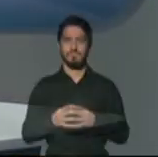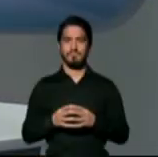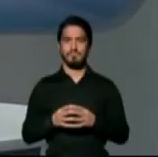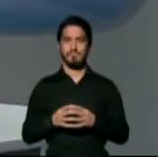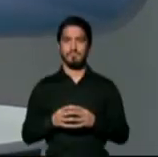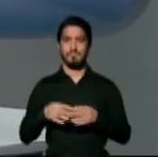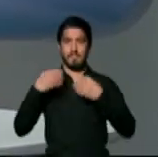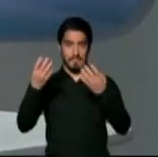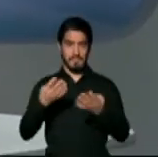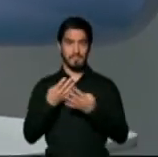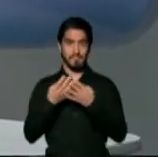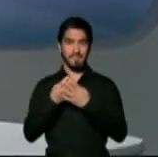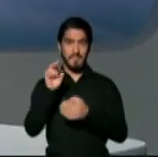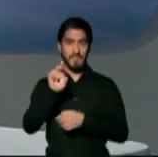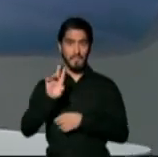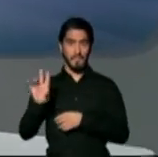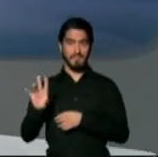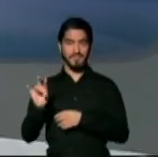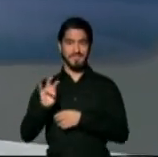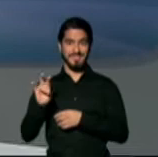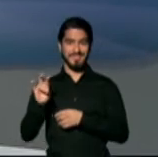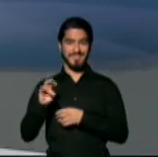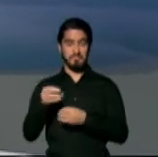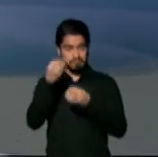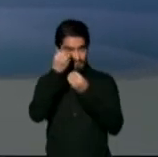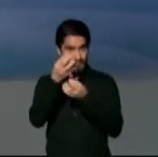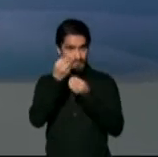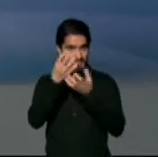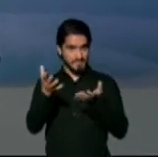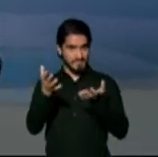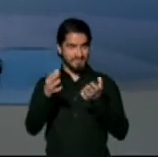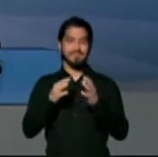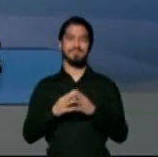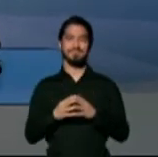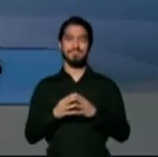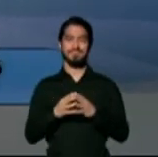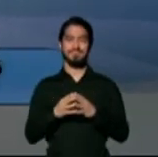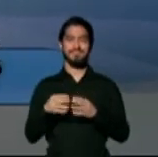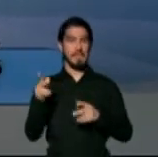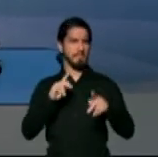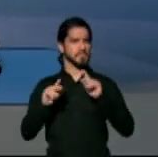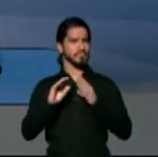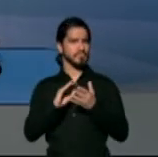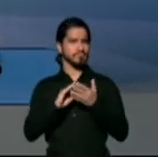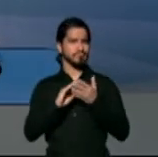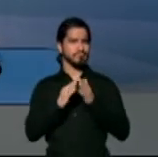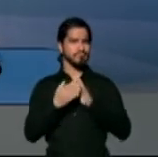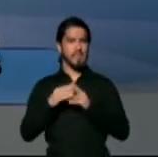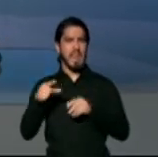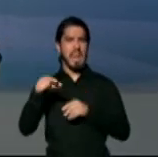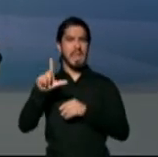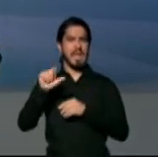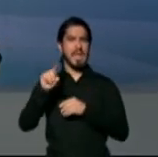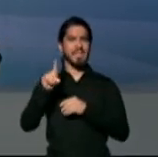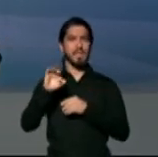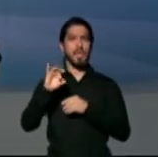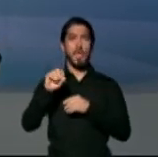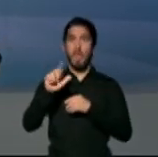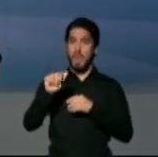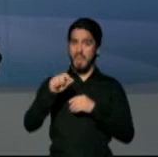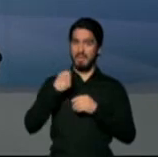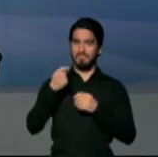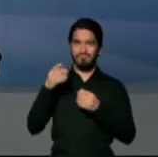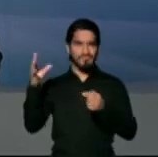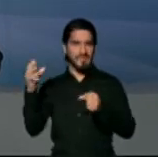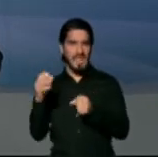Bienvenidos a noticias 24 7 de inmediato pasamos a las informaciones los residentes de las gladiolas se apuntaron una victoria tras